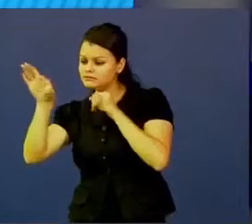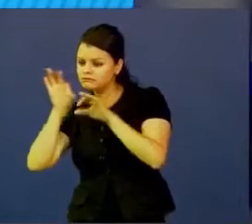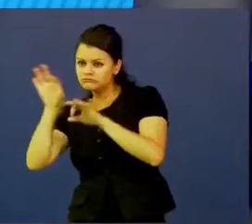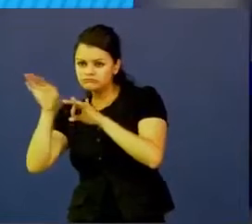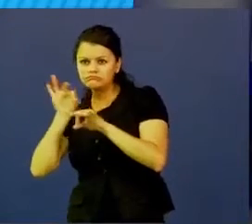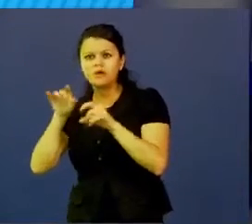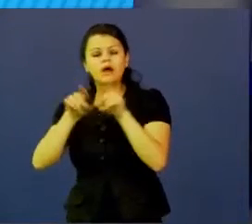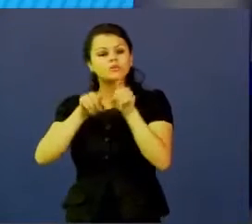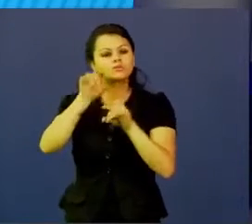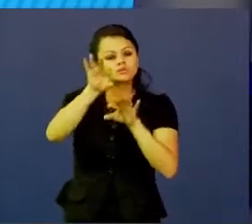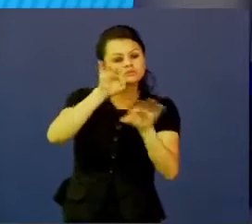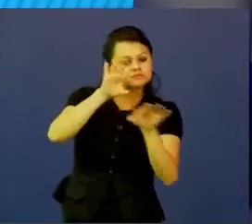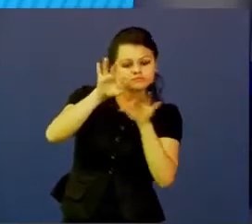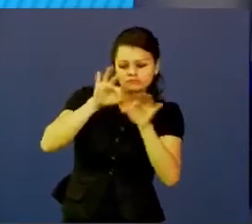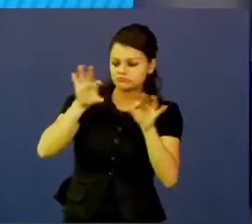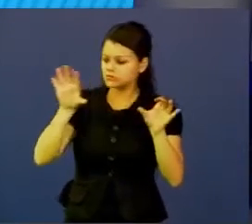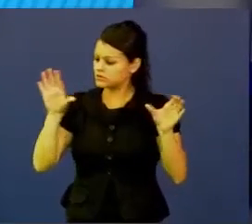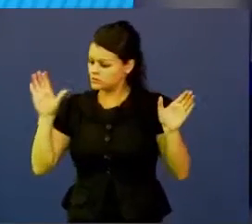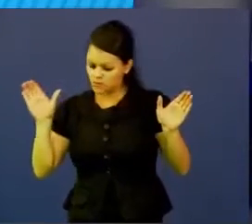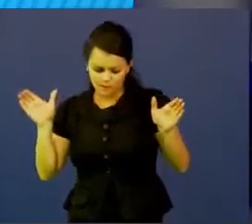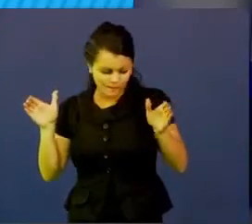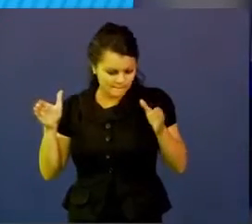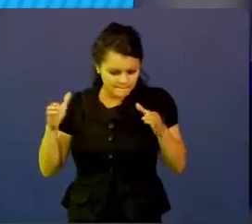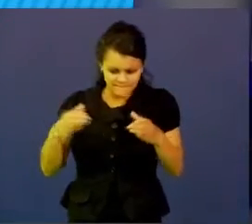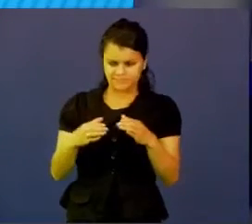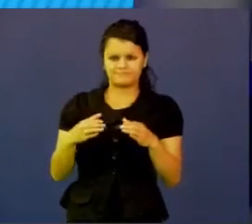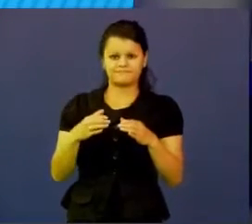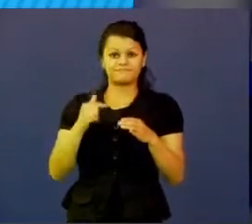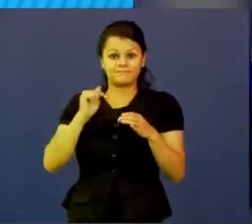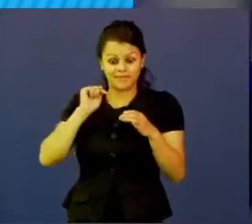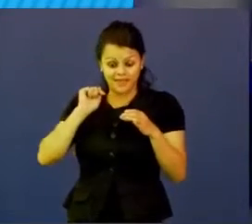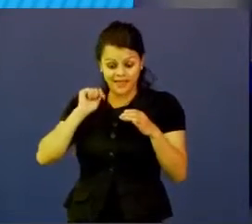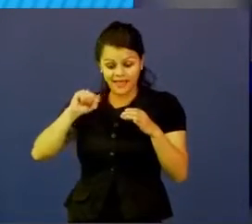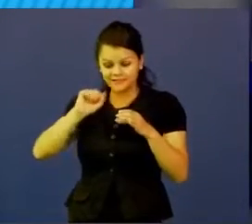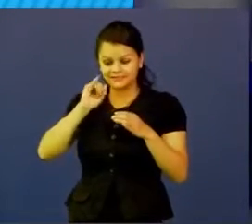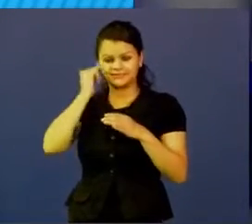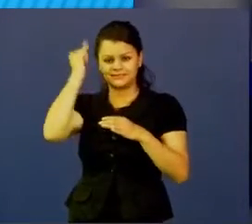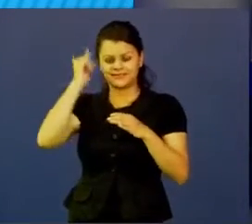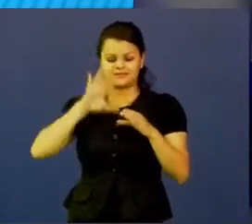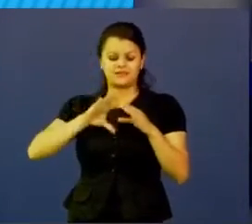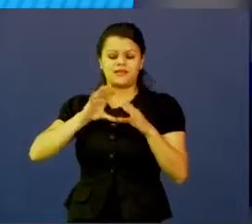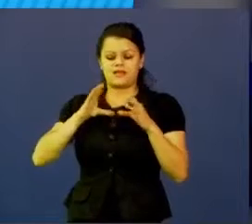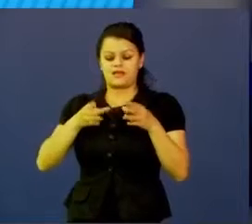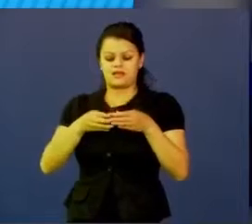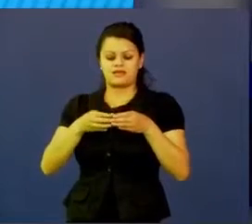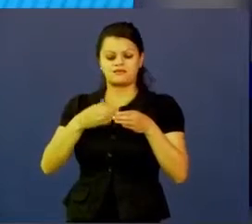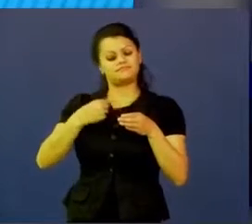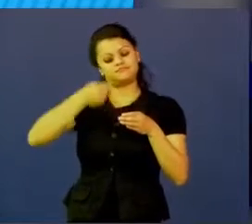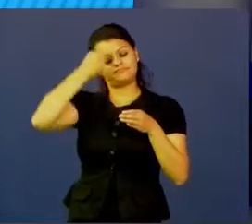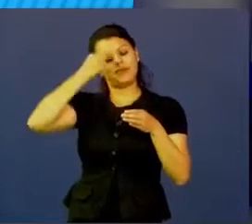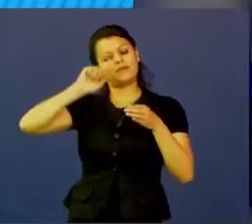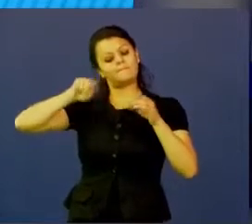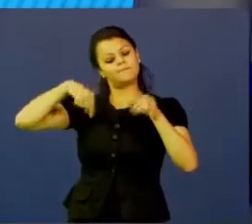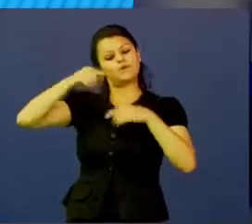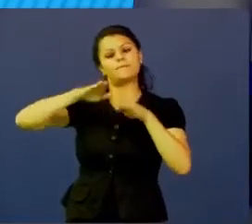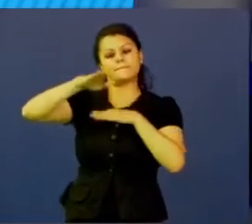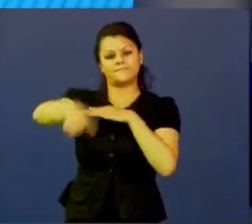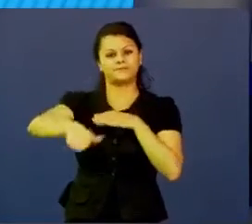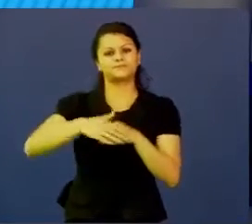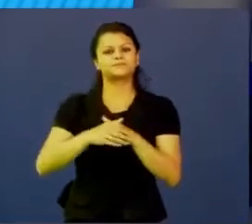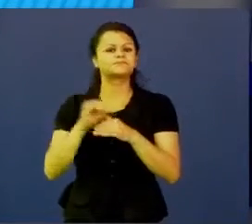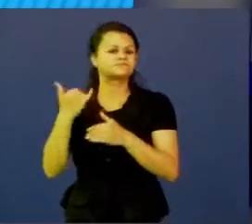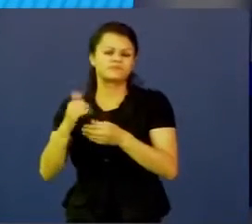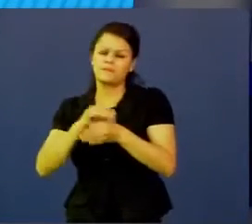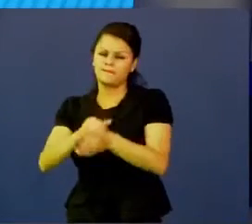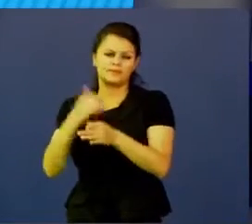ideas y nos quedamos con unas pocas que son las que pasarían al siguiente paso. Tenemos, digamos, metodologías para eso